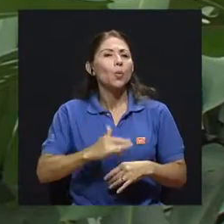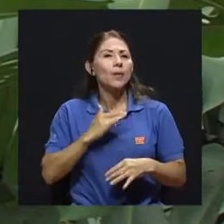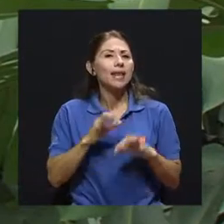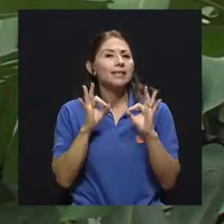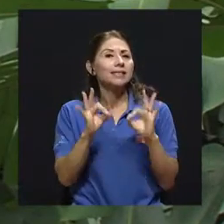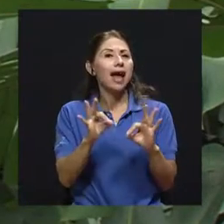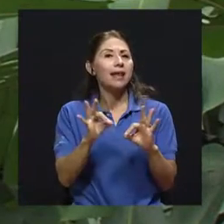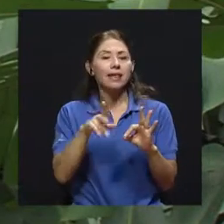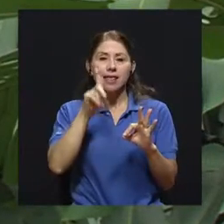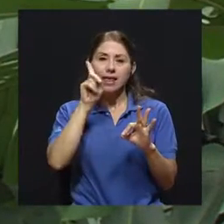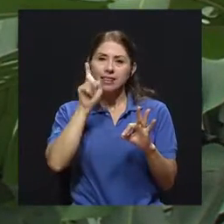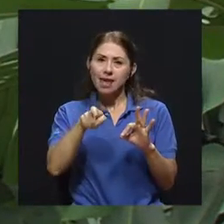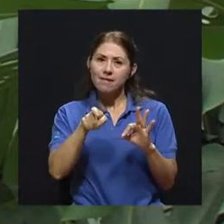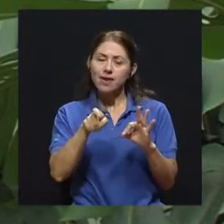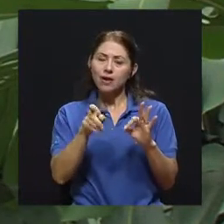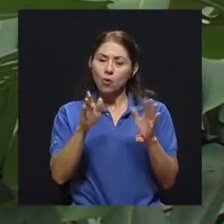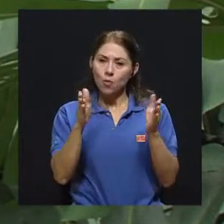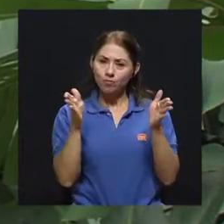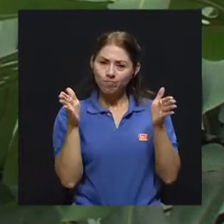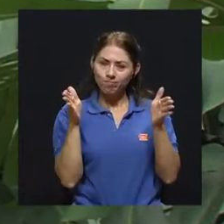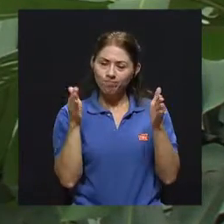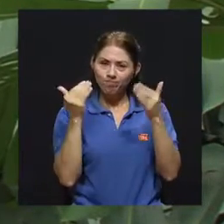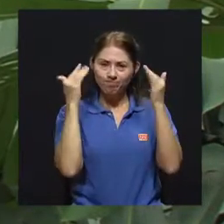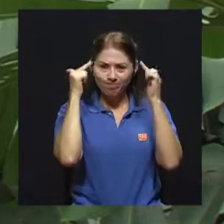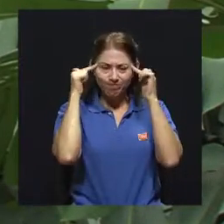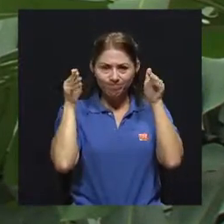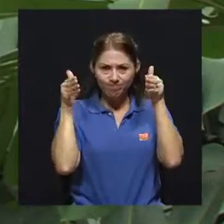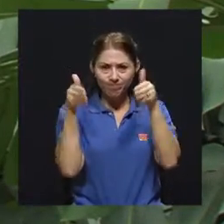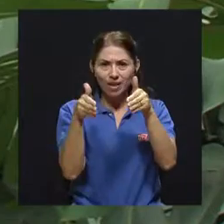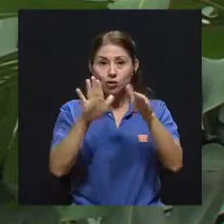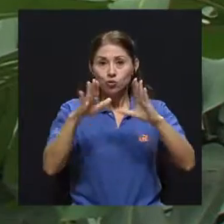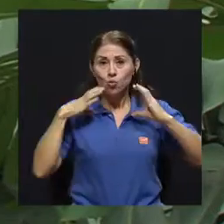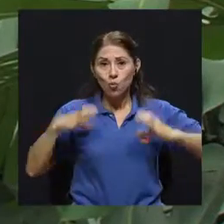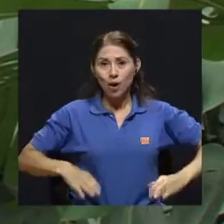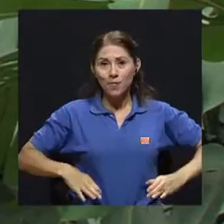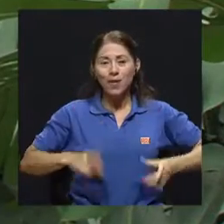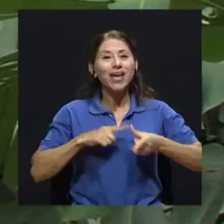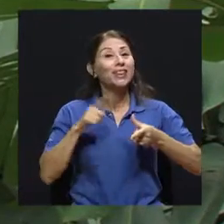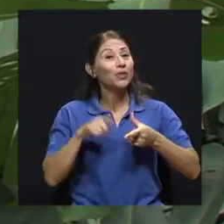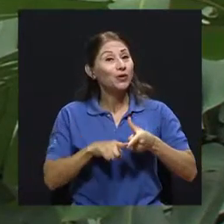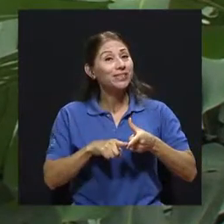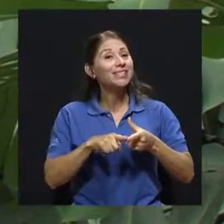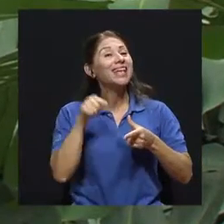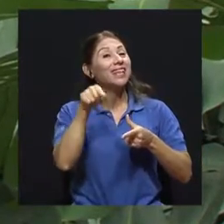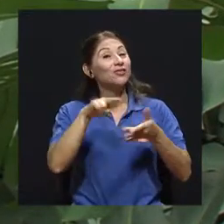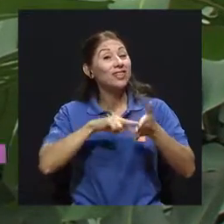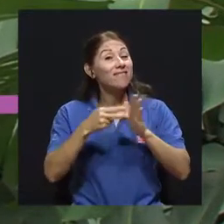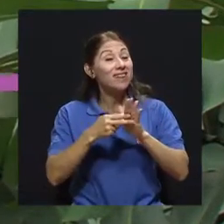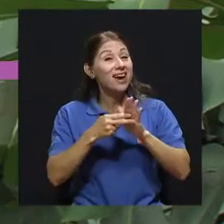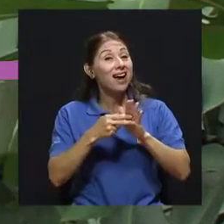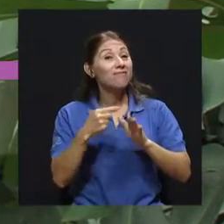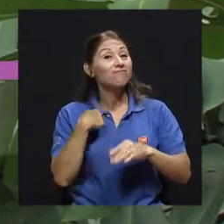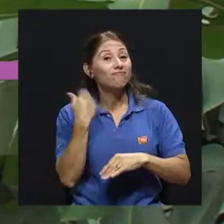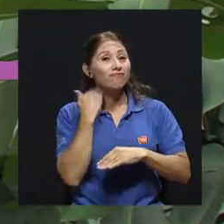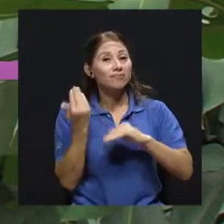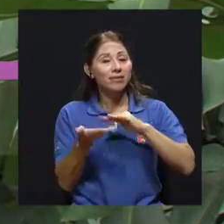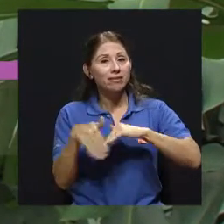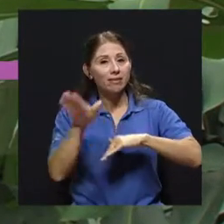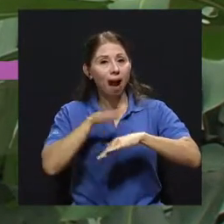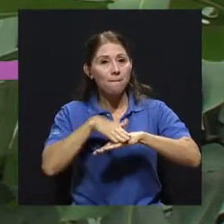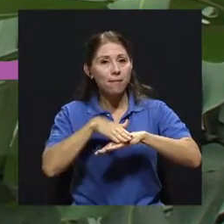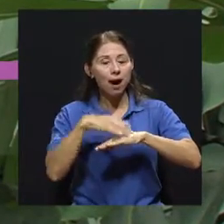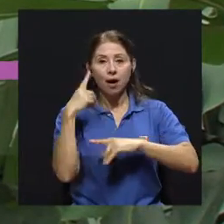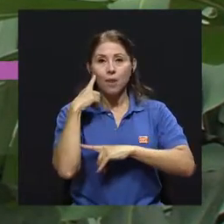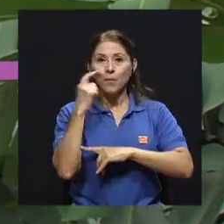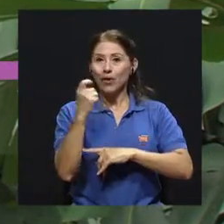cómo esté su cuerpo, podríamos decir que caemos en una pequeña trampa, una pequeña gran trampa, porque la